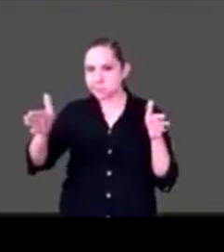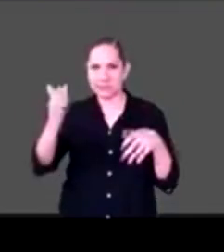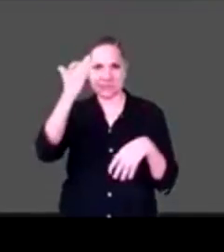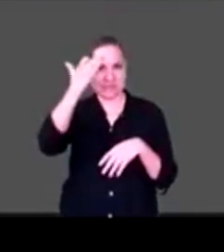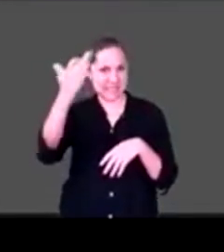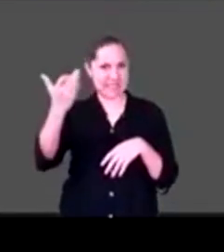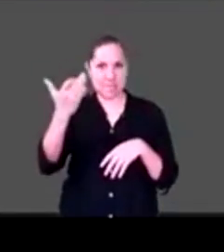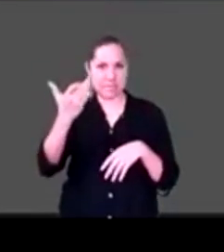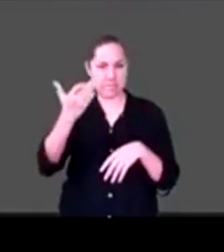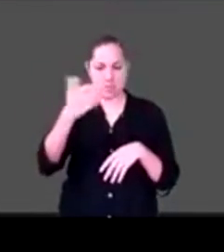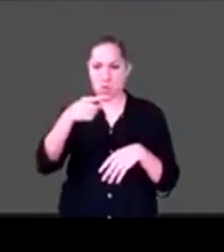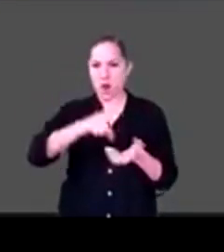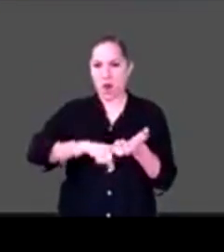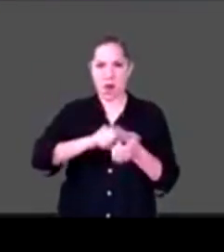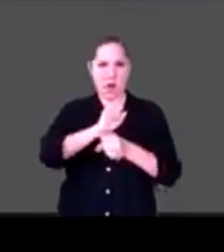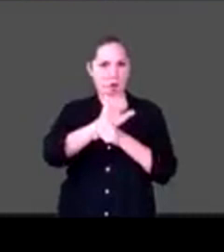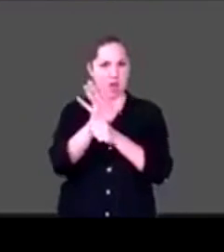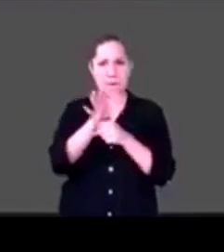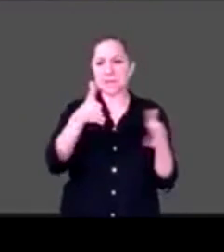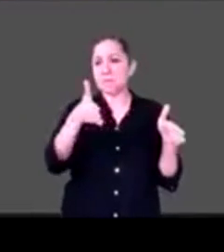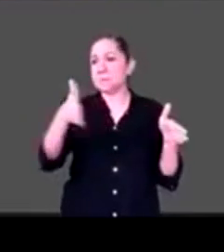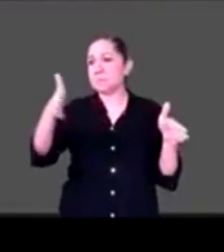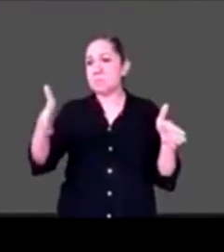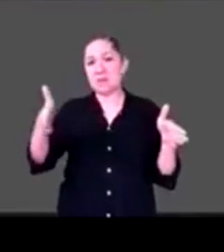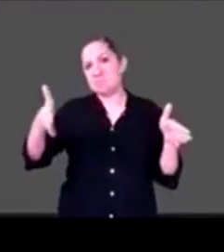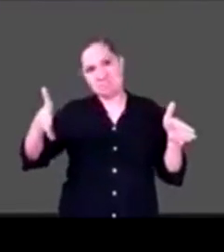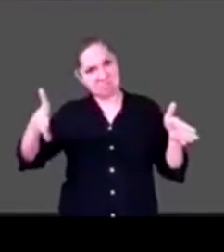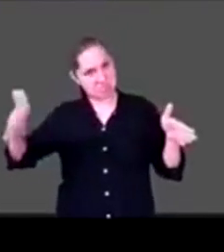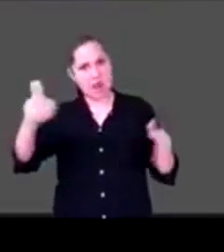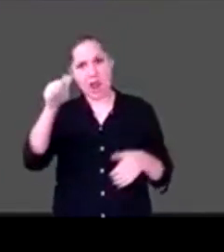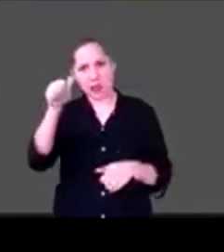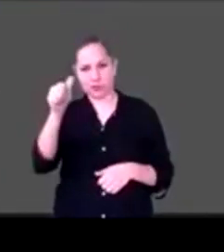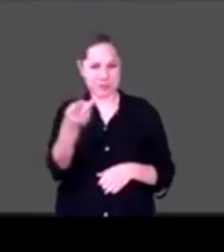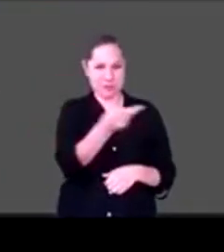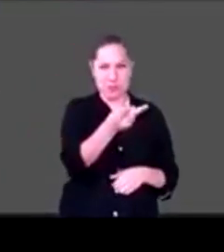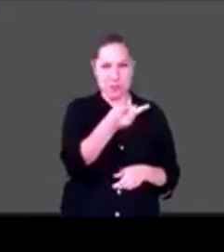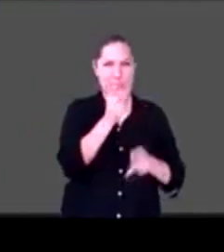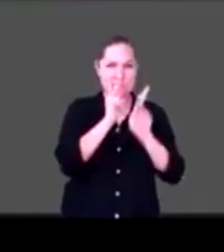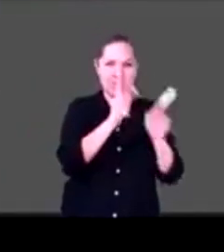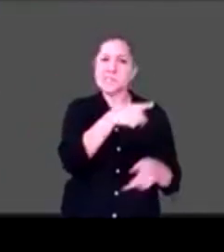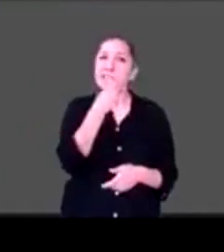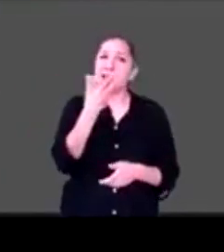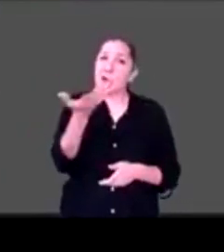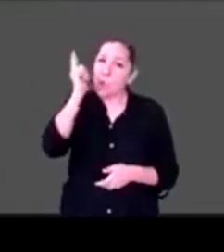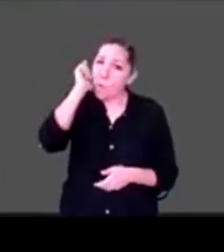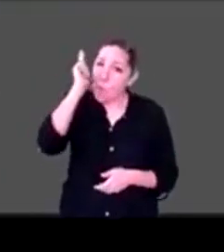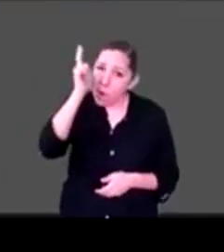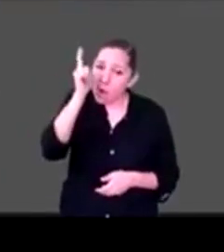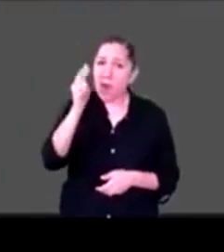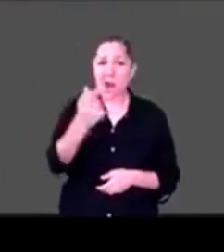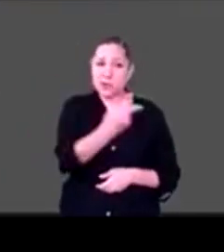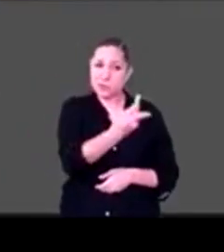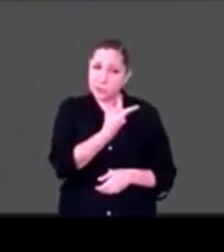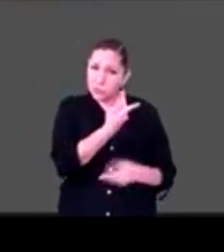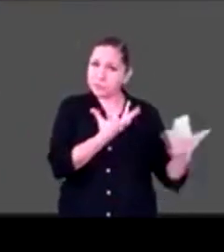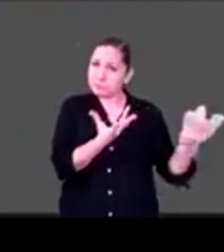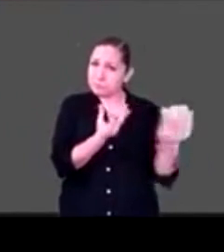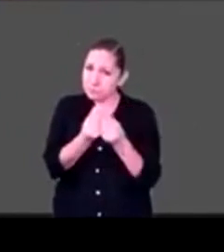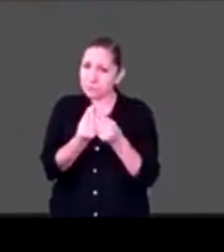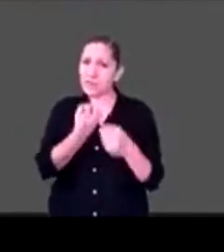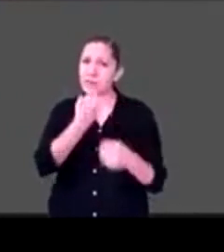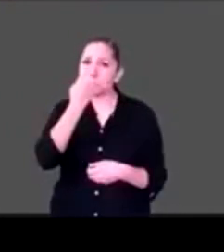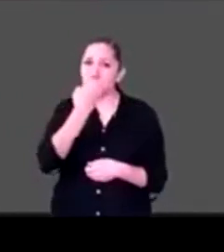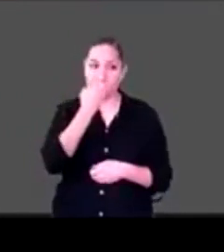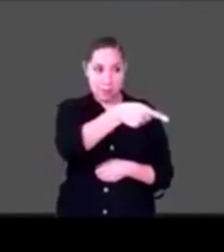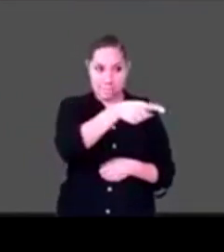vamos hasta agosto me encantaría que hermano podamos ir a la misma escuela que tú vengas a mi escuela así ya no estamos separados